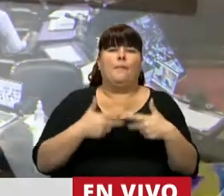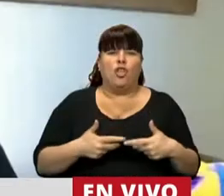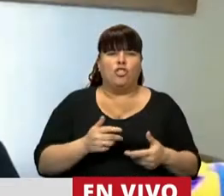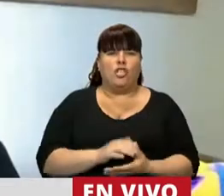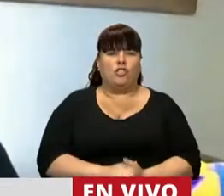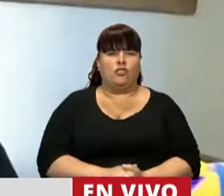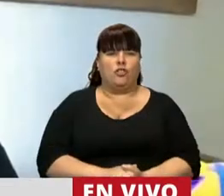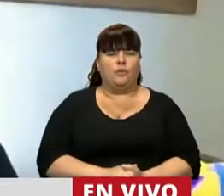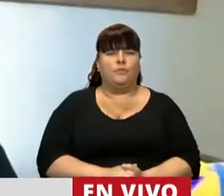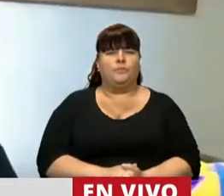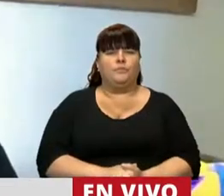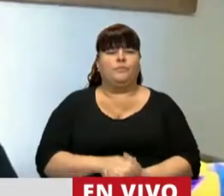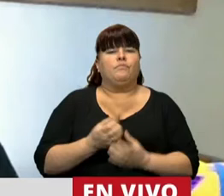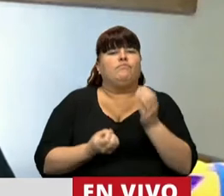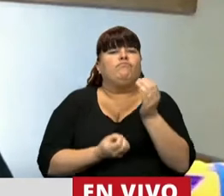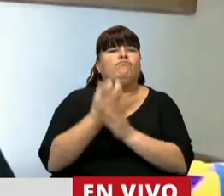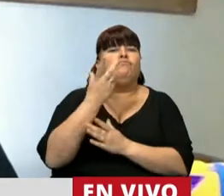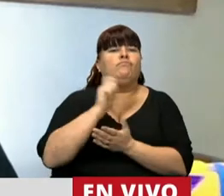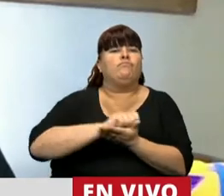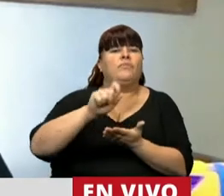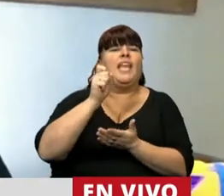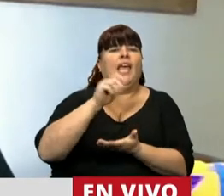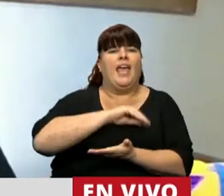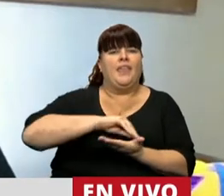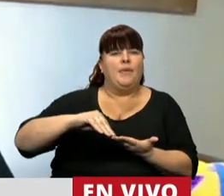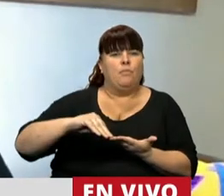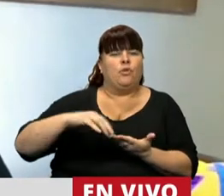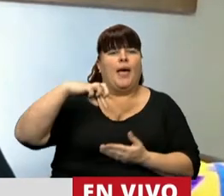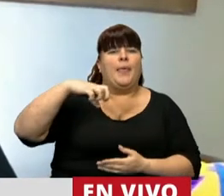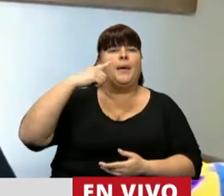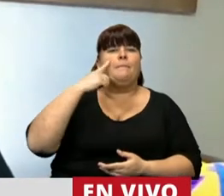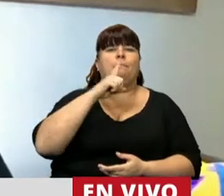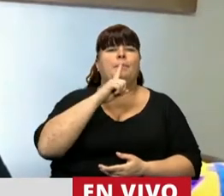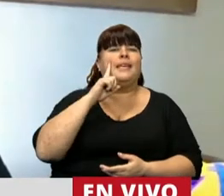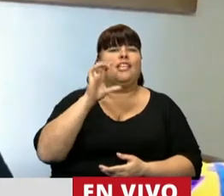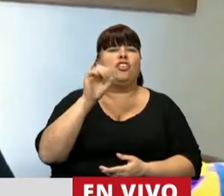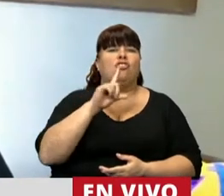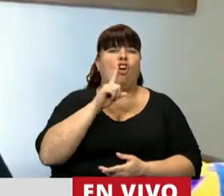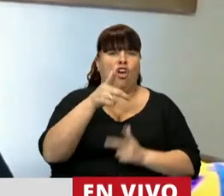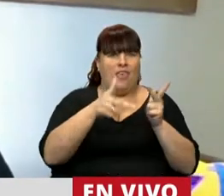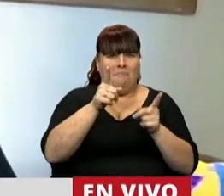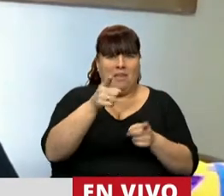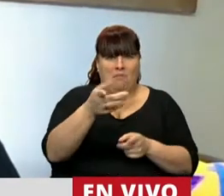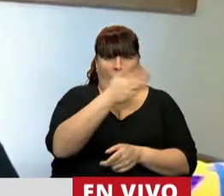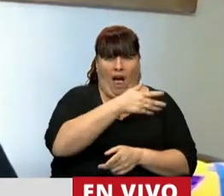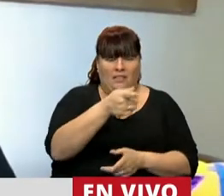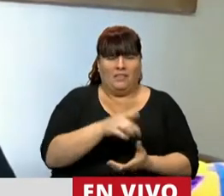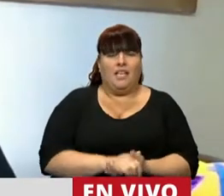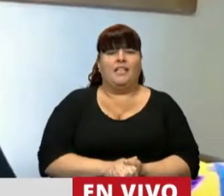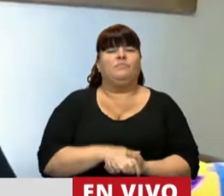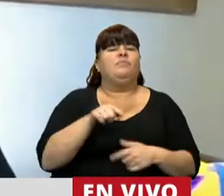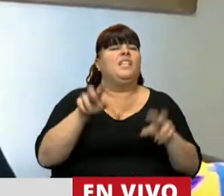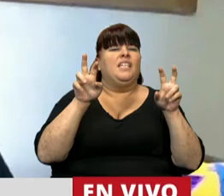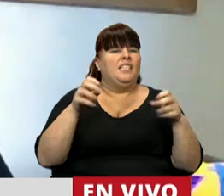cuya autoría pertenece a la diputada Carla Piteot y, como usted lo mencionó, se